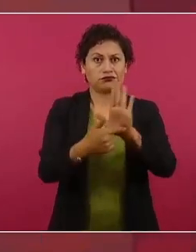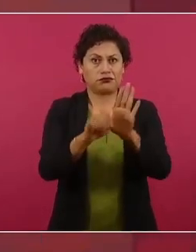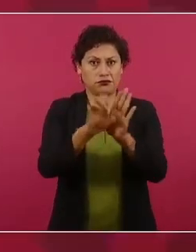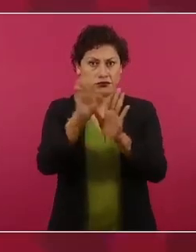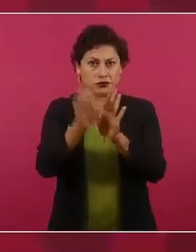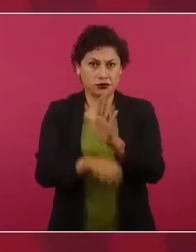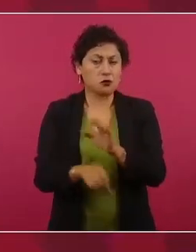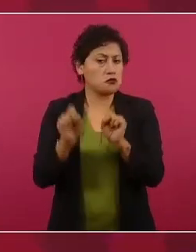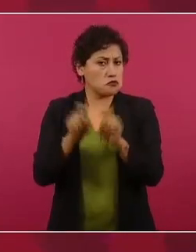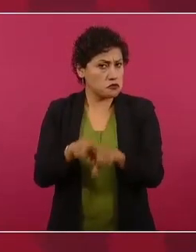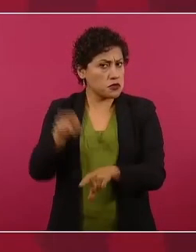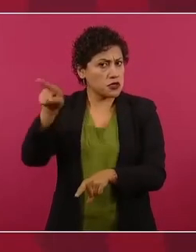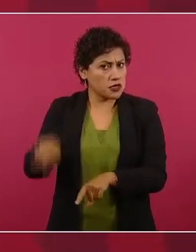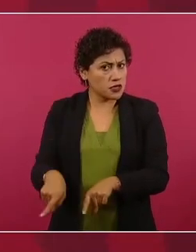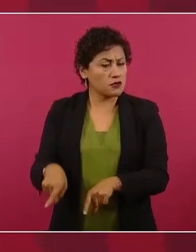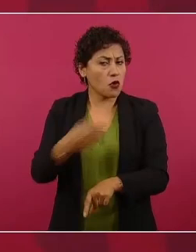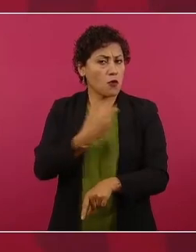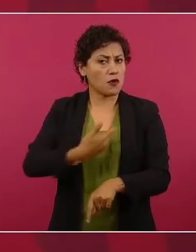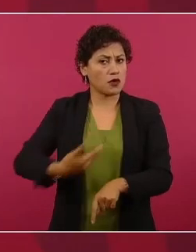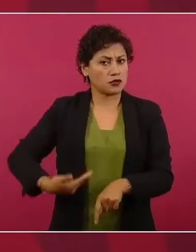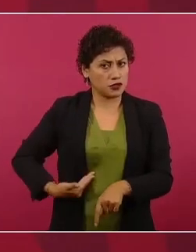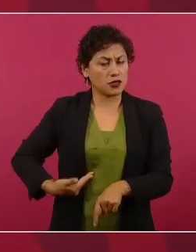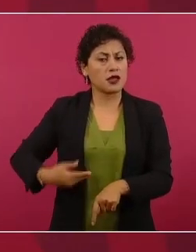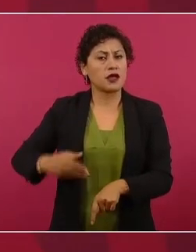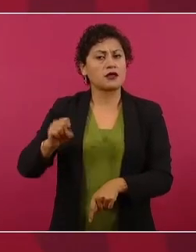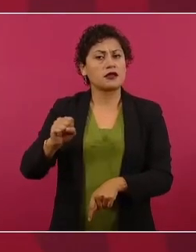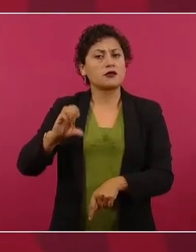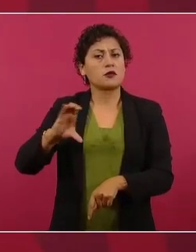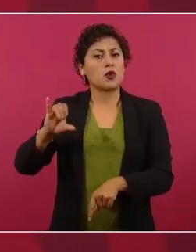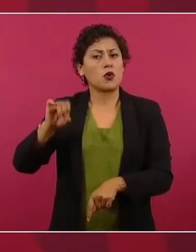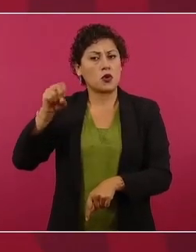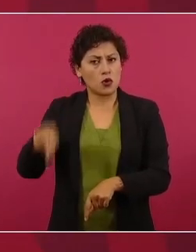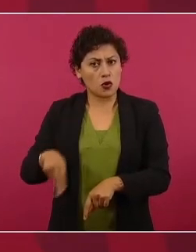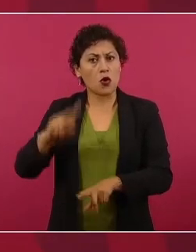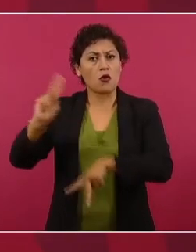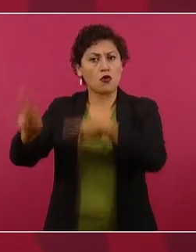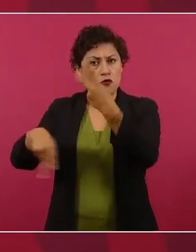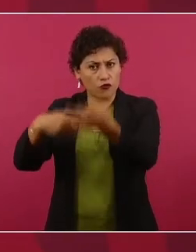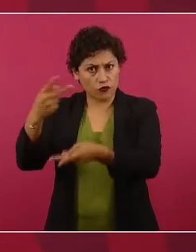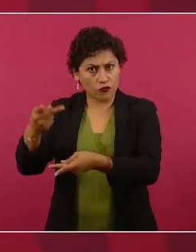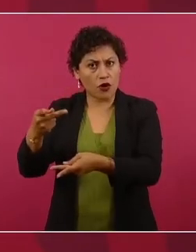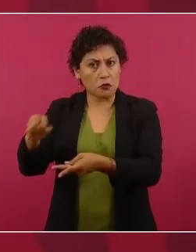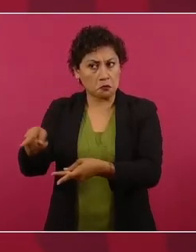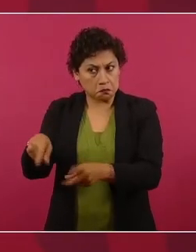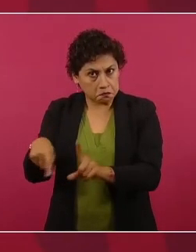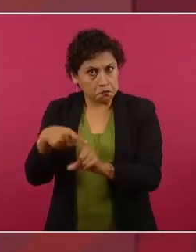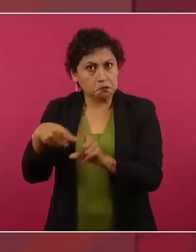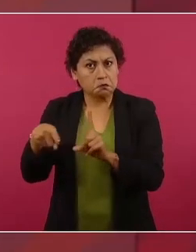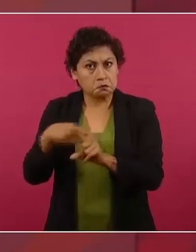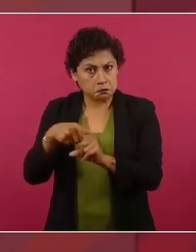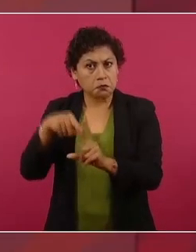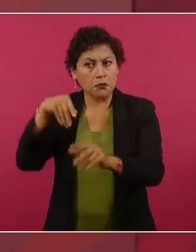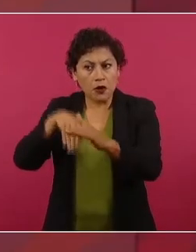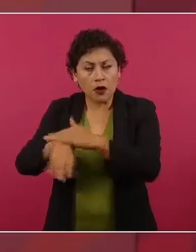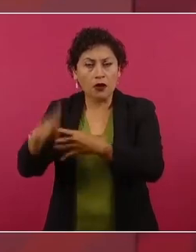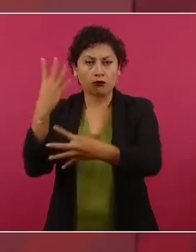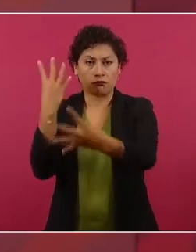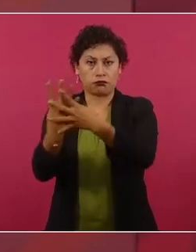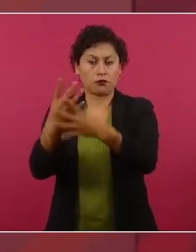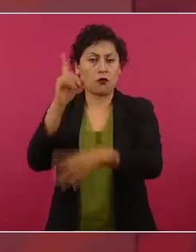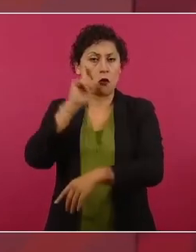propósitos a un reclusorio de mujeres y se comprometió